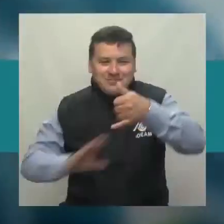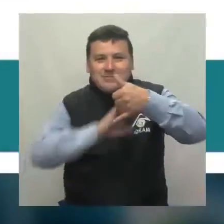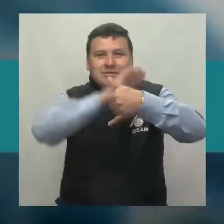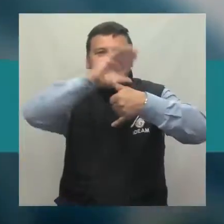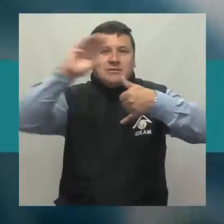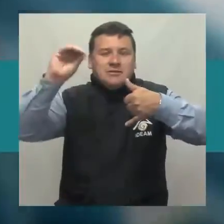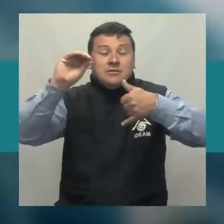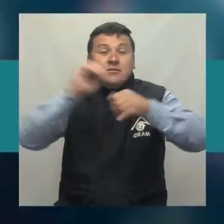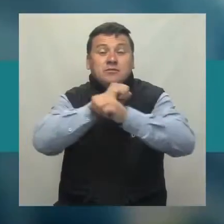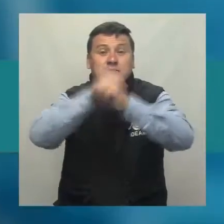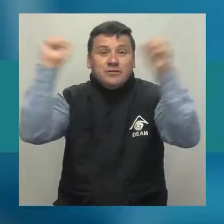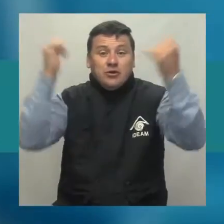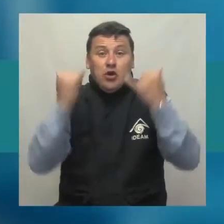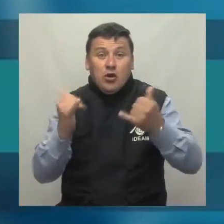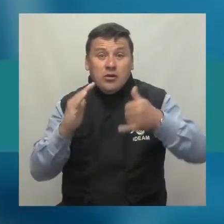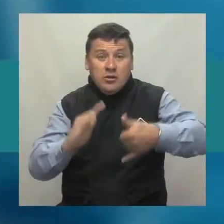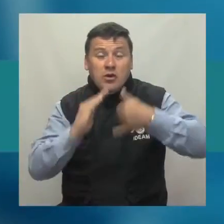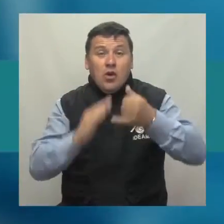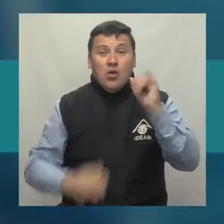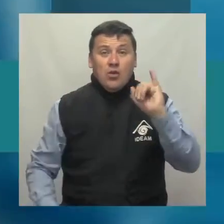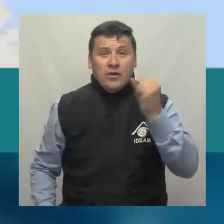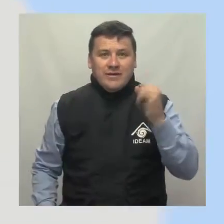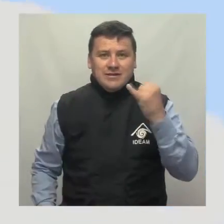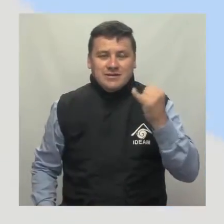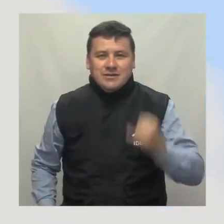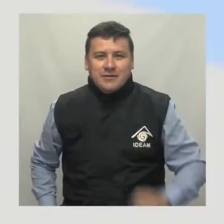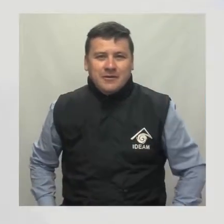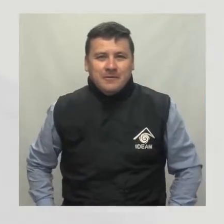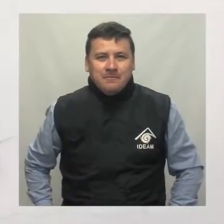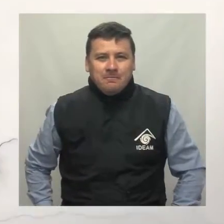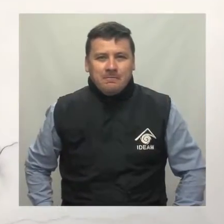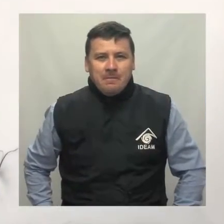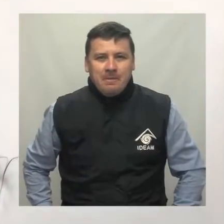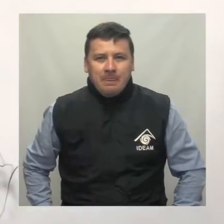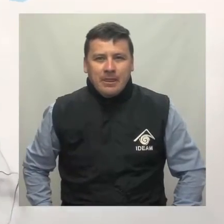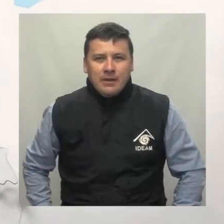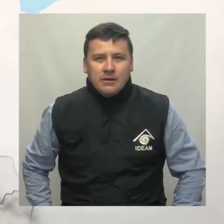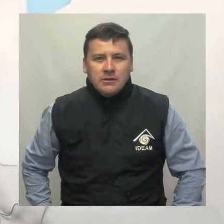Pronóstico del tiempo para la mañana del jueves Música